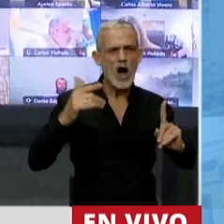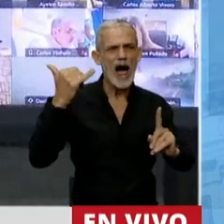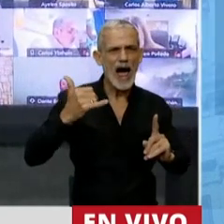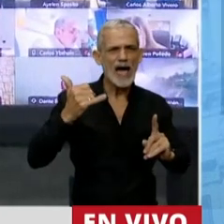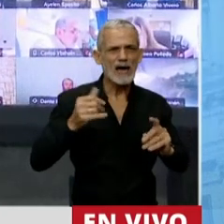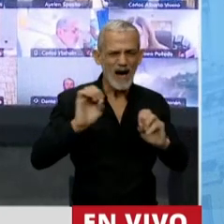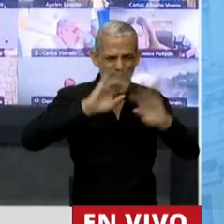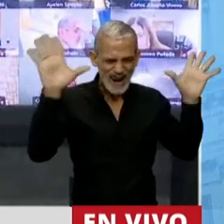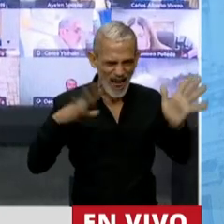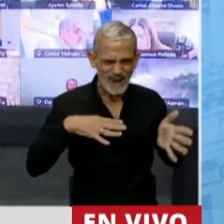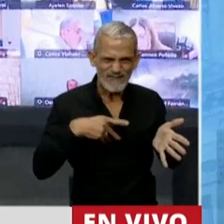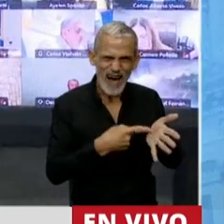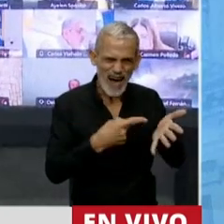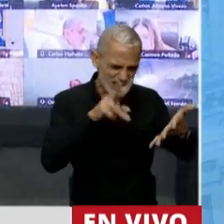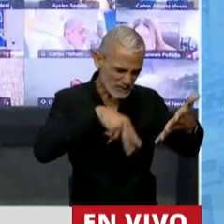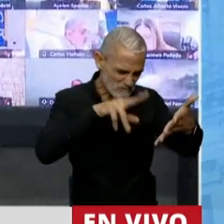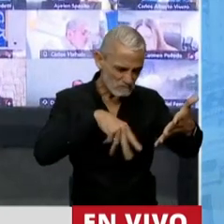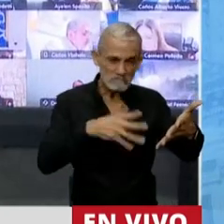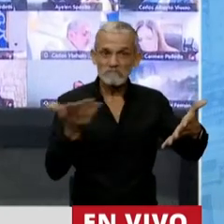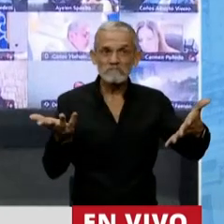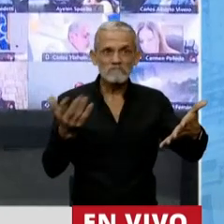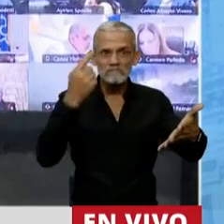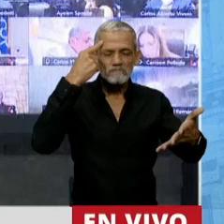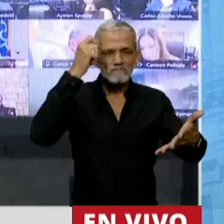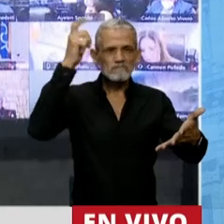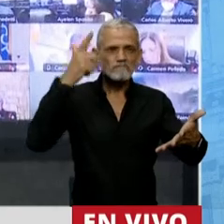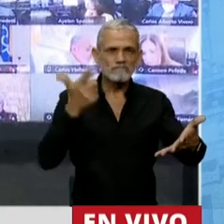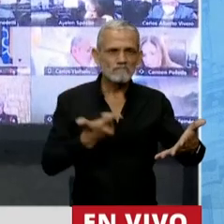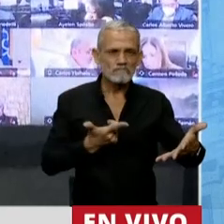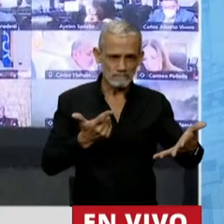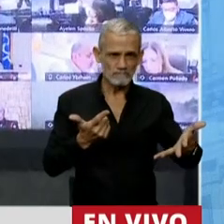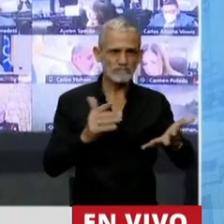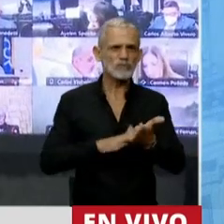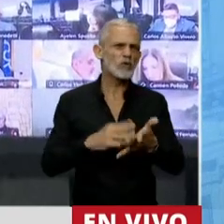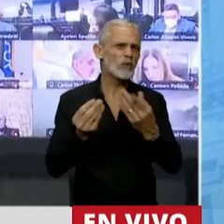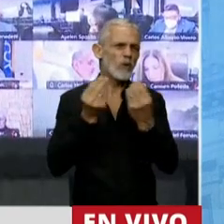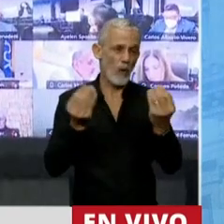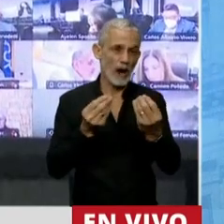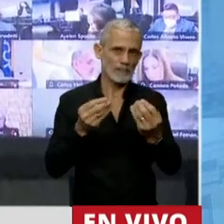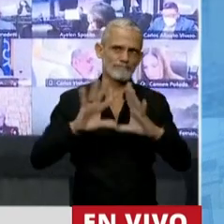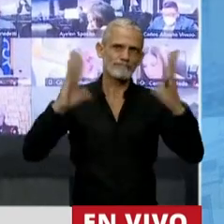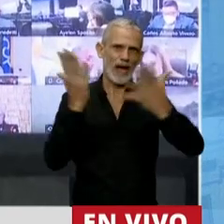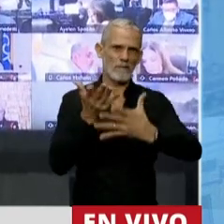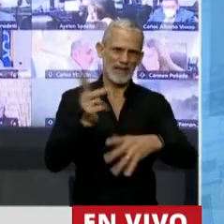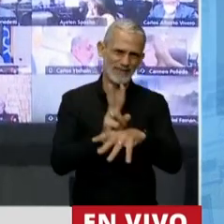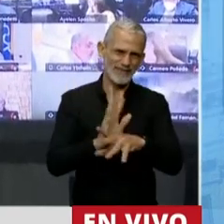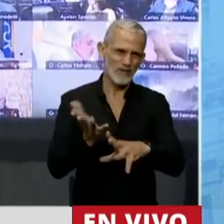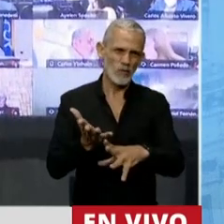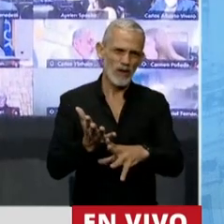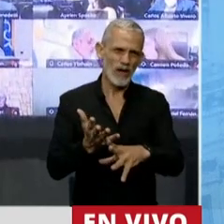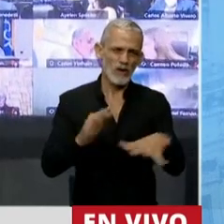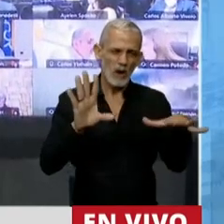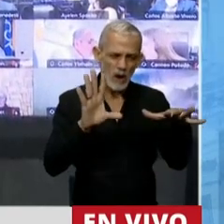imprecisión, y más cuando estamos discutiendo en materia ambiental, la